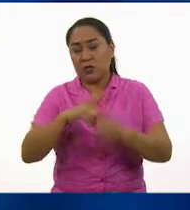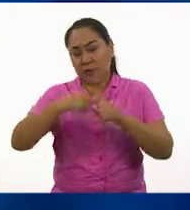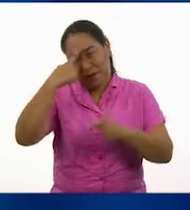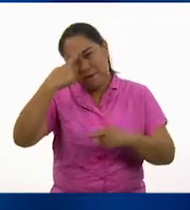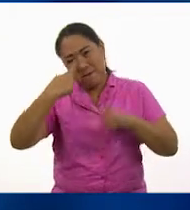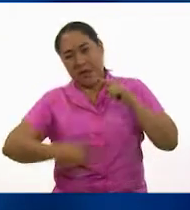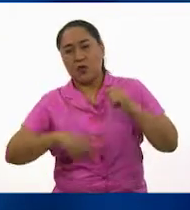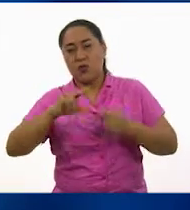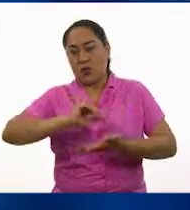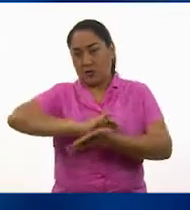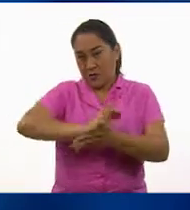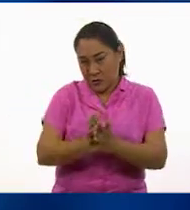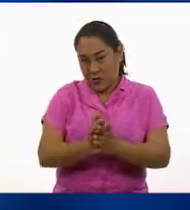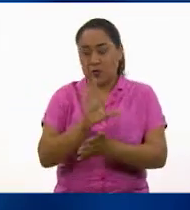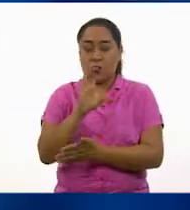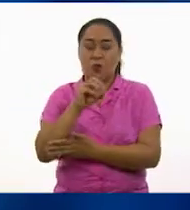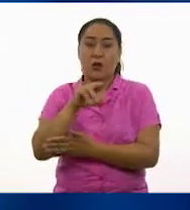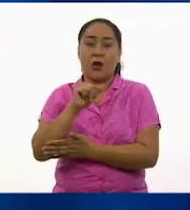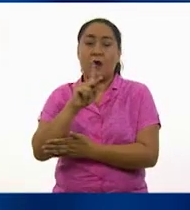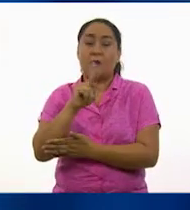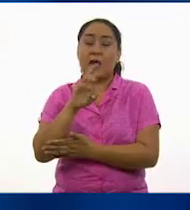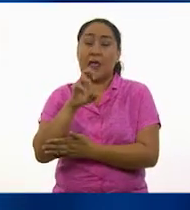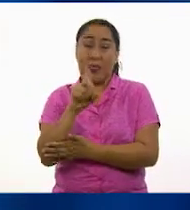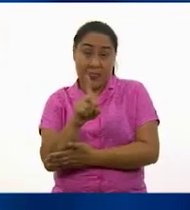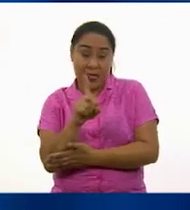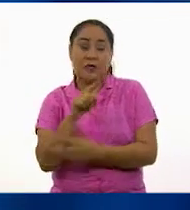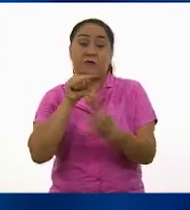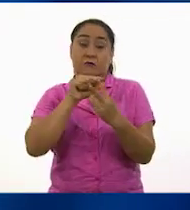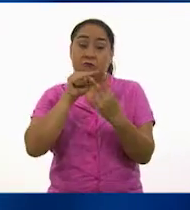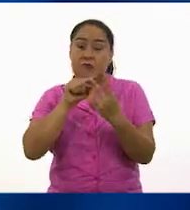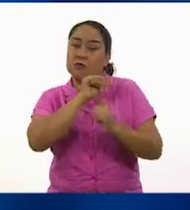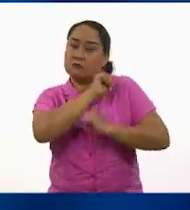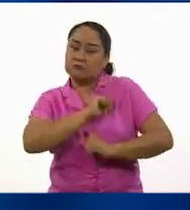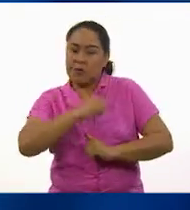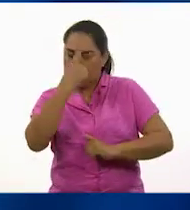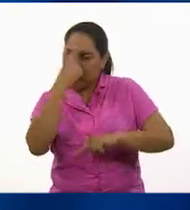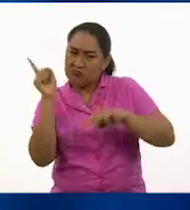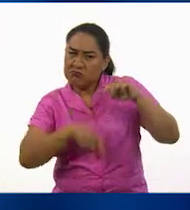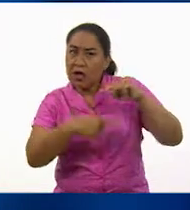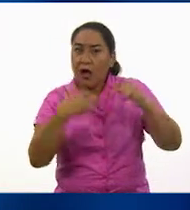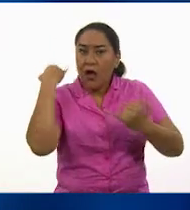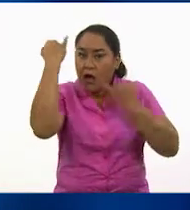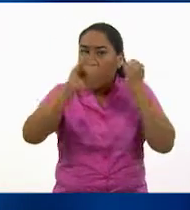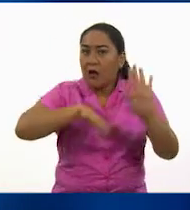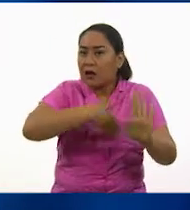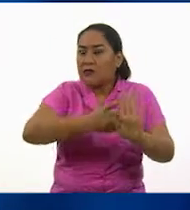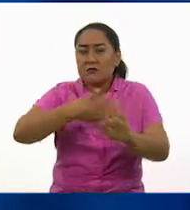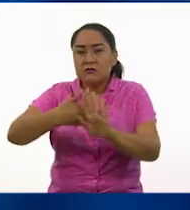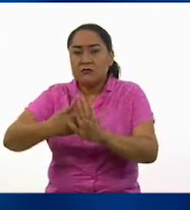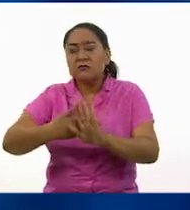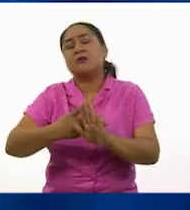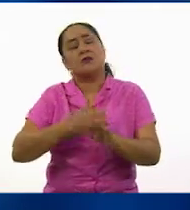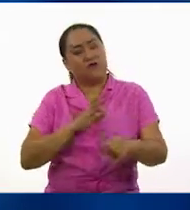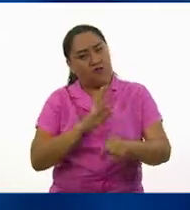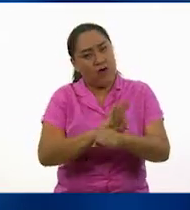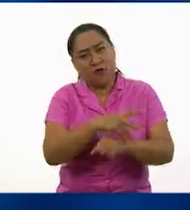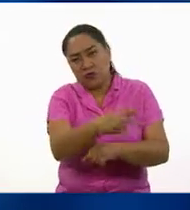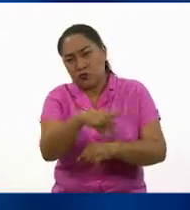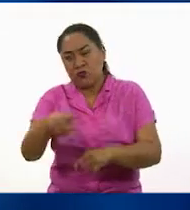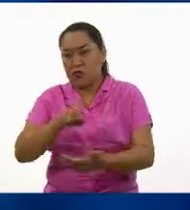Nacional para Prevenir la Discriminación, el CONAPRED, quienes velan para eliminar los prejuicios hacia los demás y defender sus